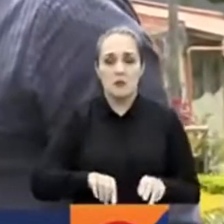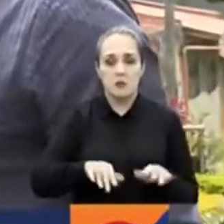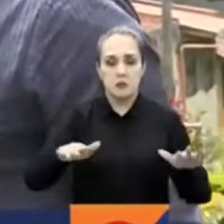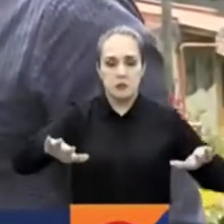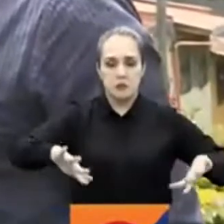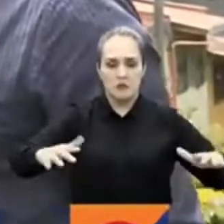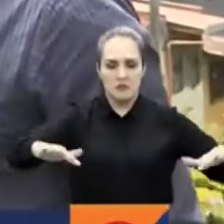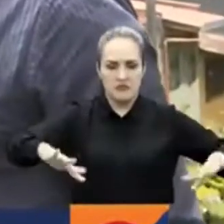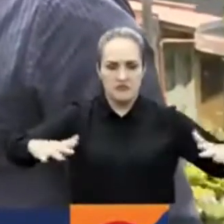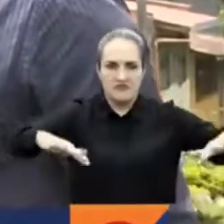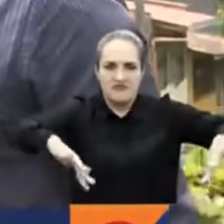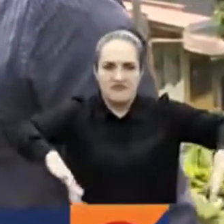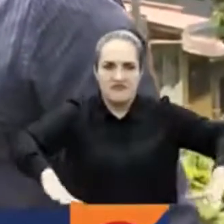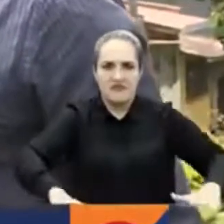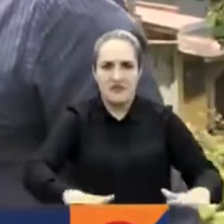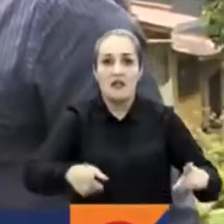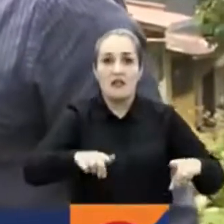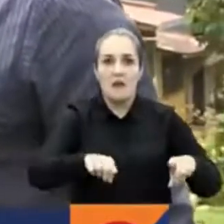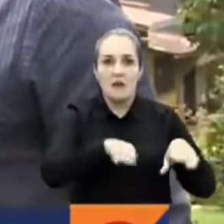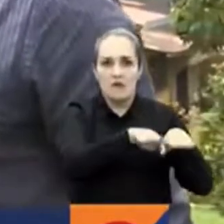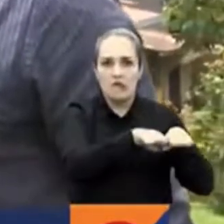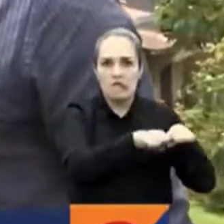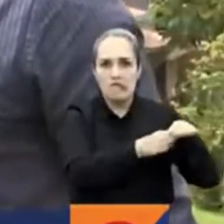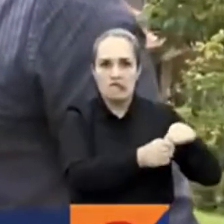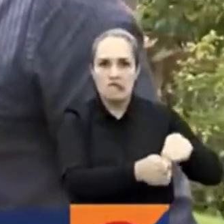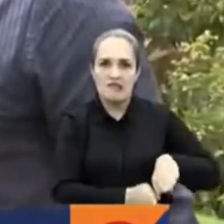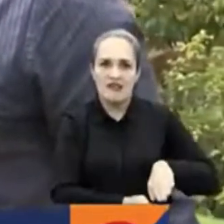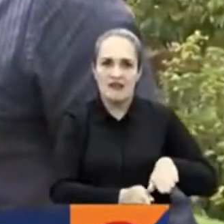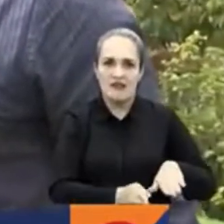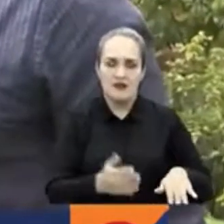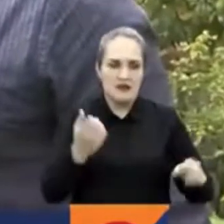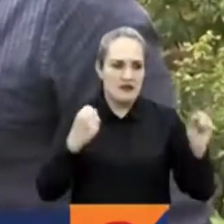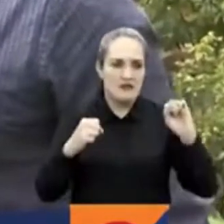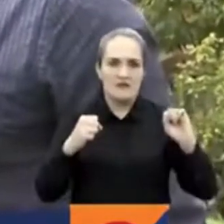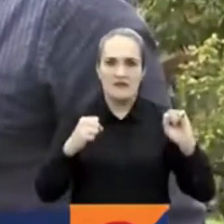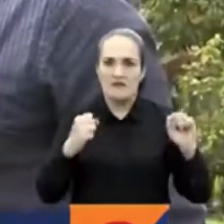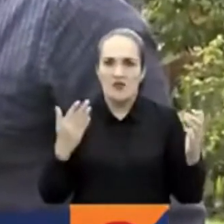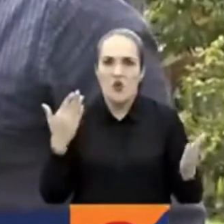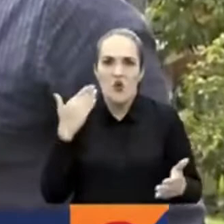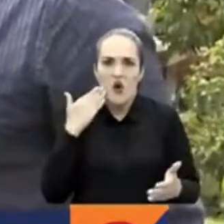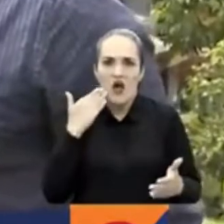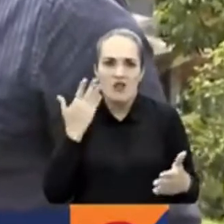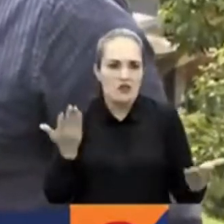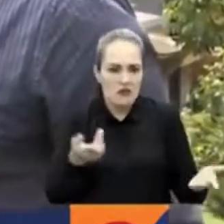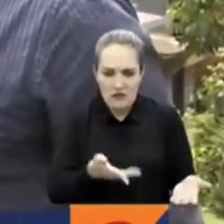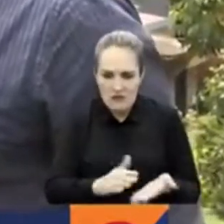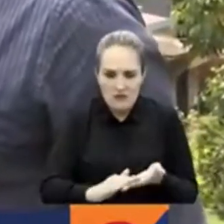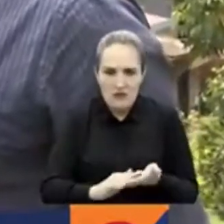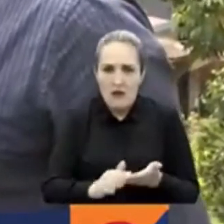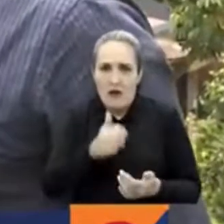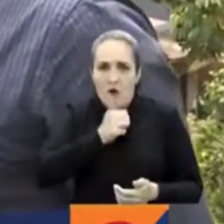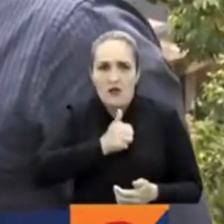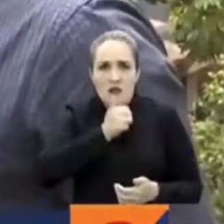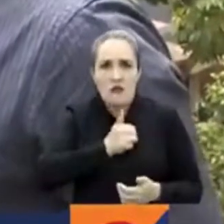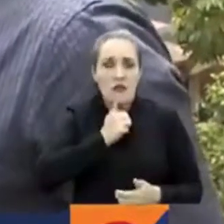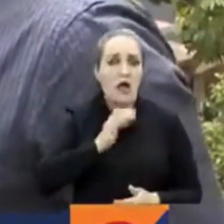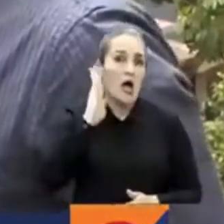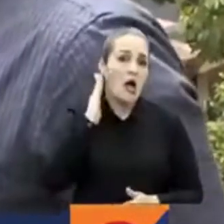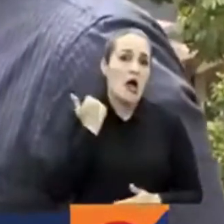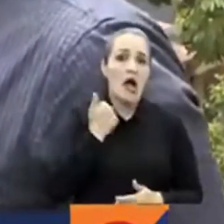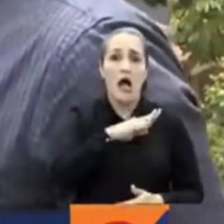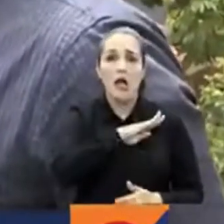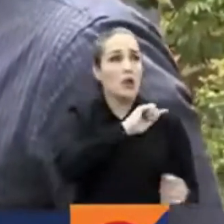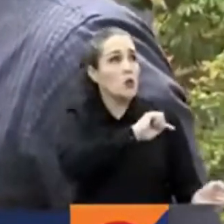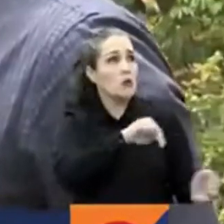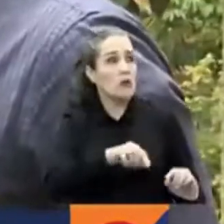desmoronándose, igualmente la vía. Entonces, no sé hasta cuándo vamos a soportar este problema cuando el alcalde ni siquiera se aparece por acá